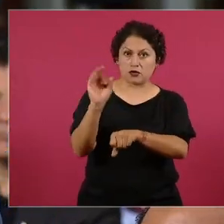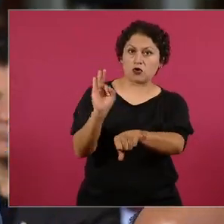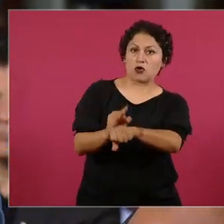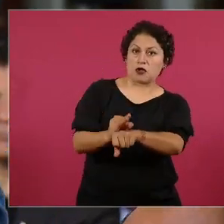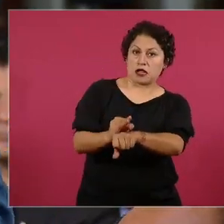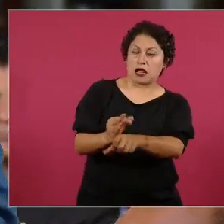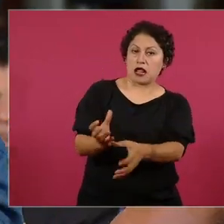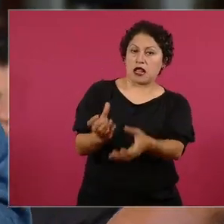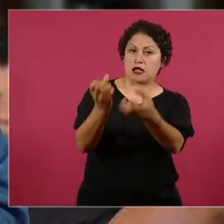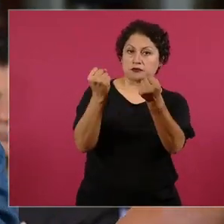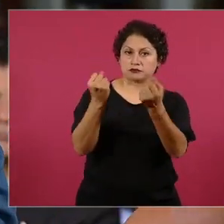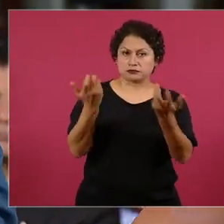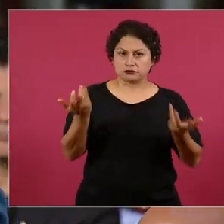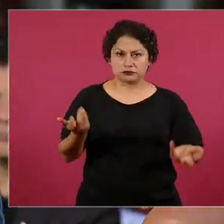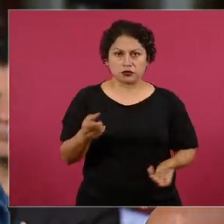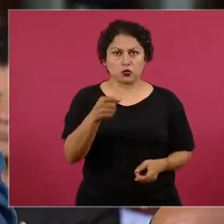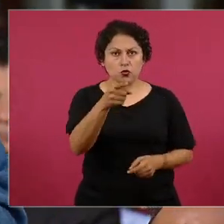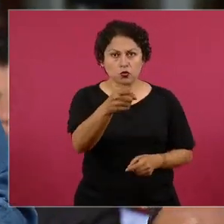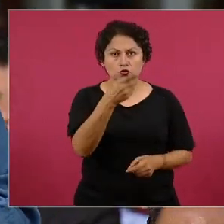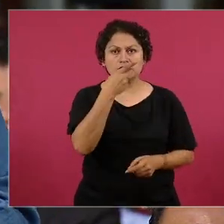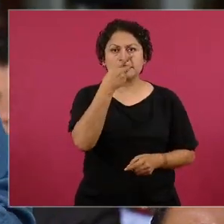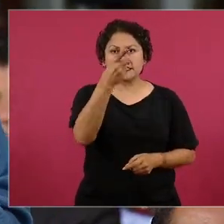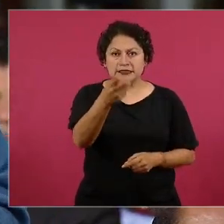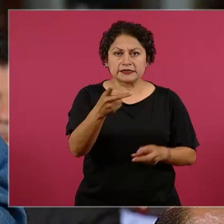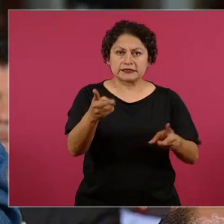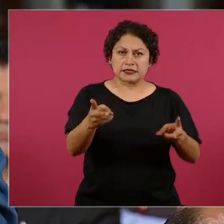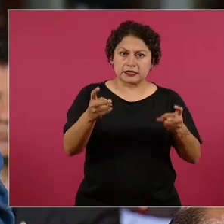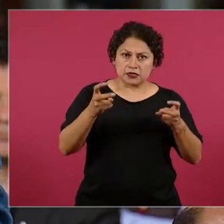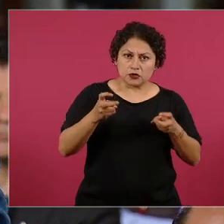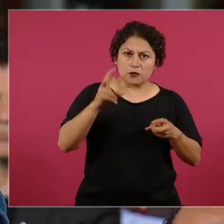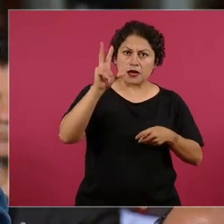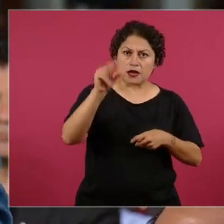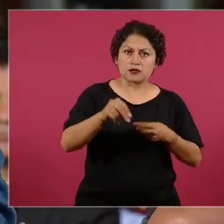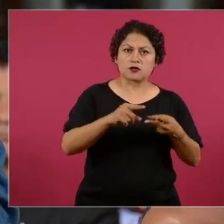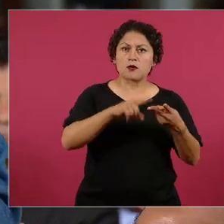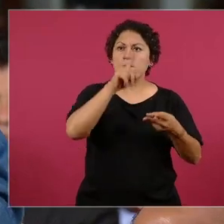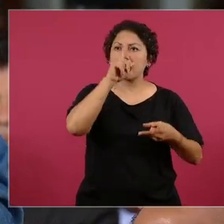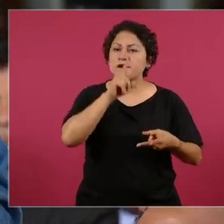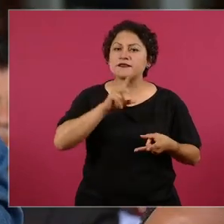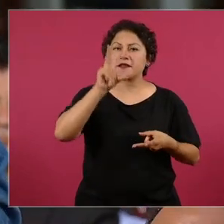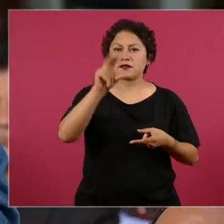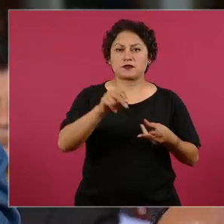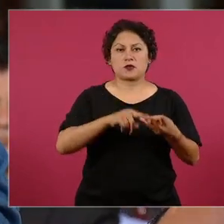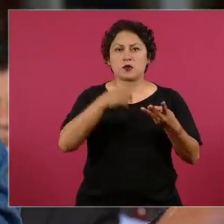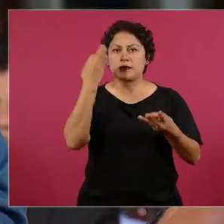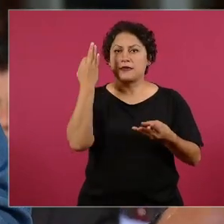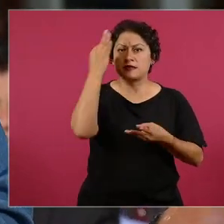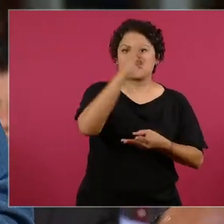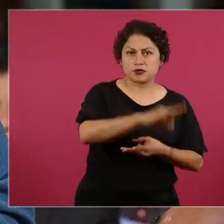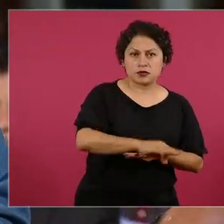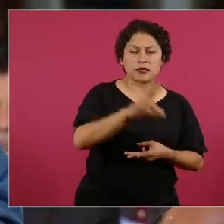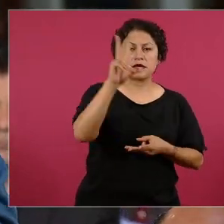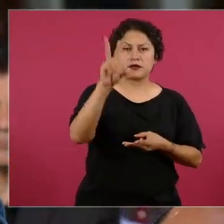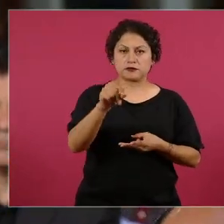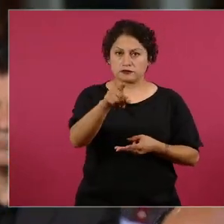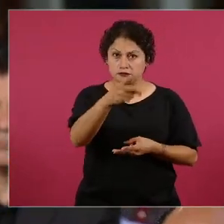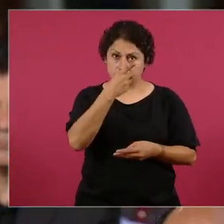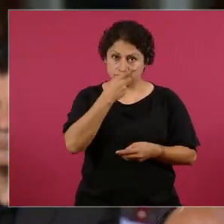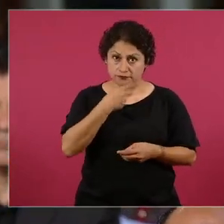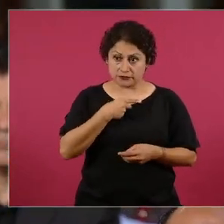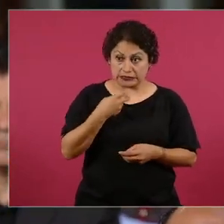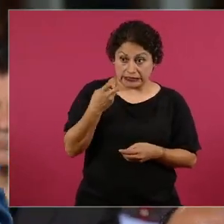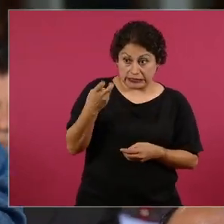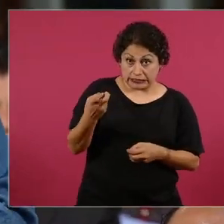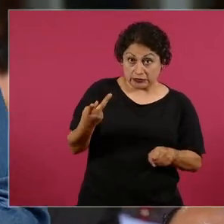defendido tanto el no robar, no mentir y no traicionar al pueblo. ¿Esto afecta a la Cuarta Transformación,